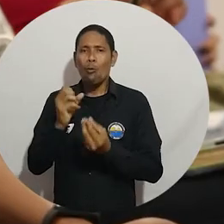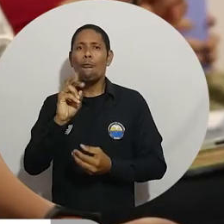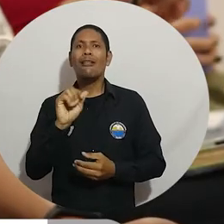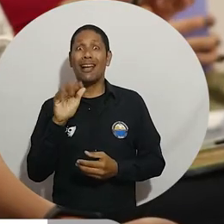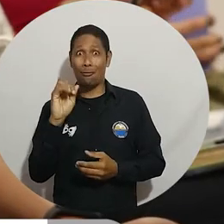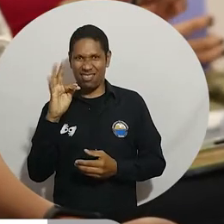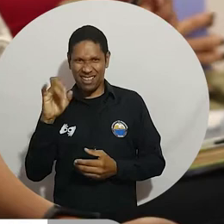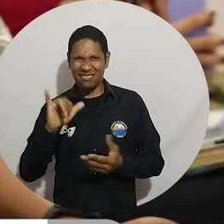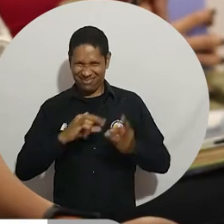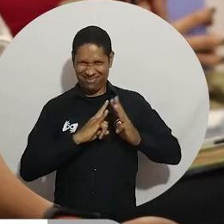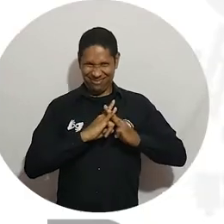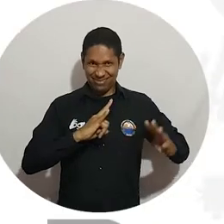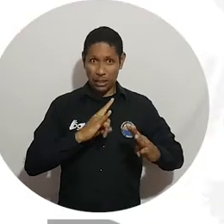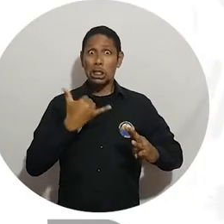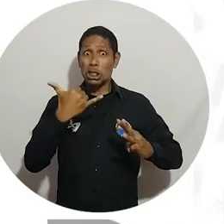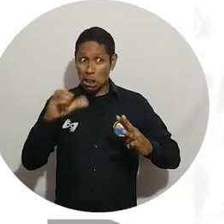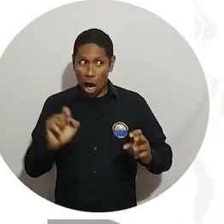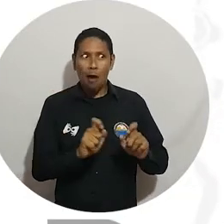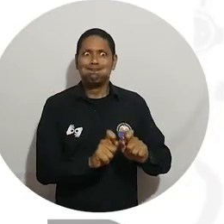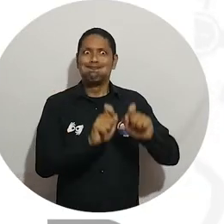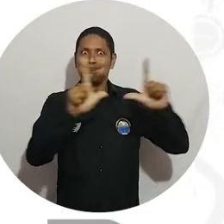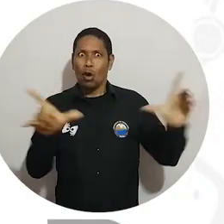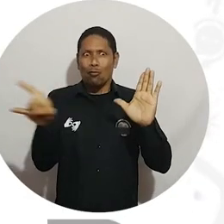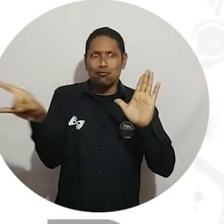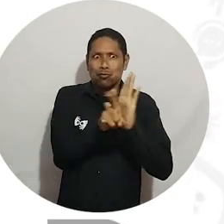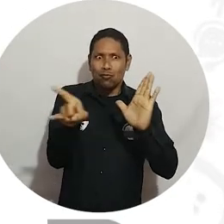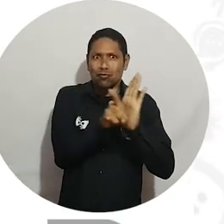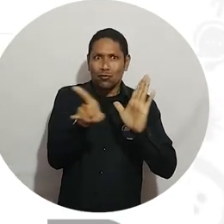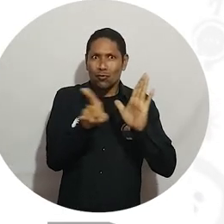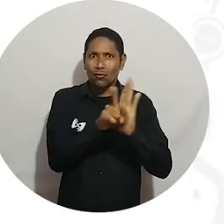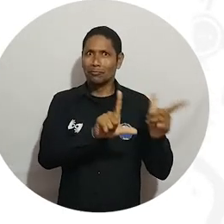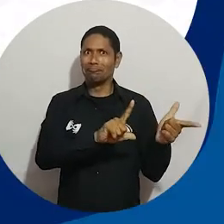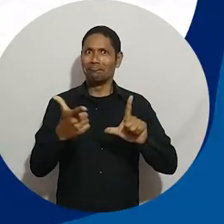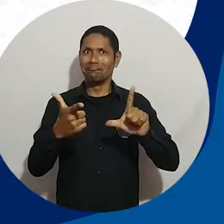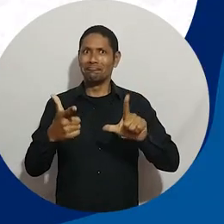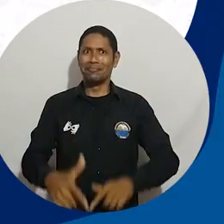Oraloteca de la Universidad del Magdalena ahora están disponibles en un repositorio digital.